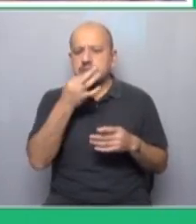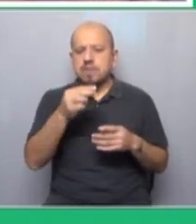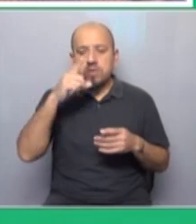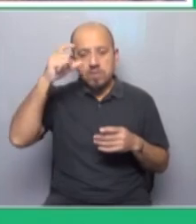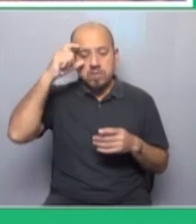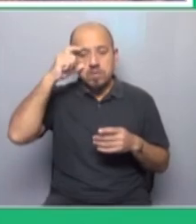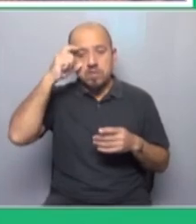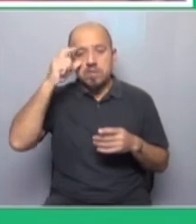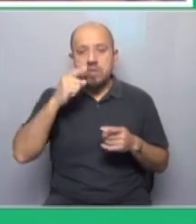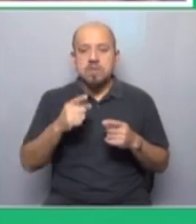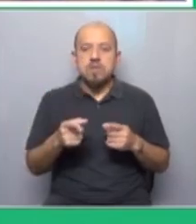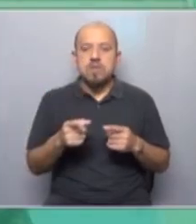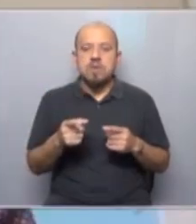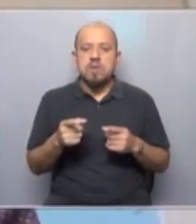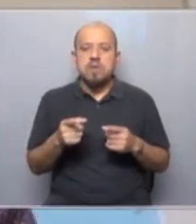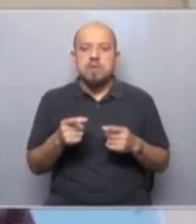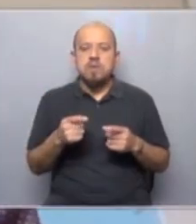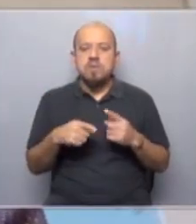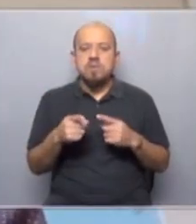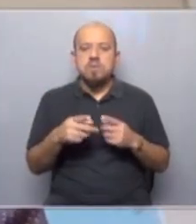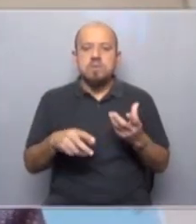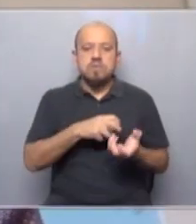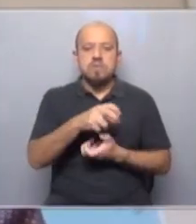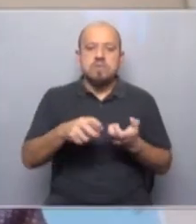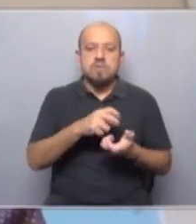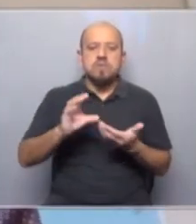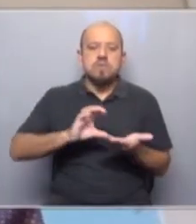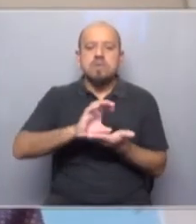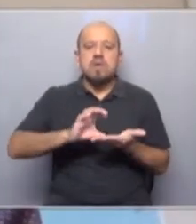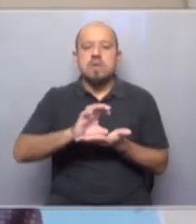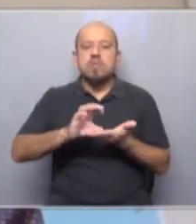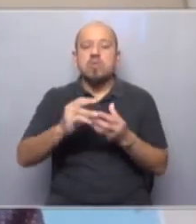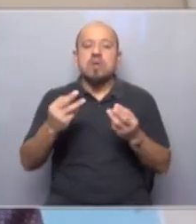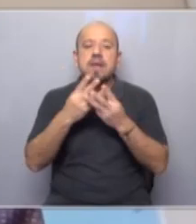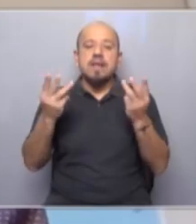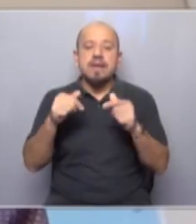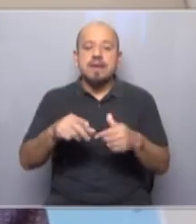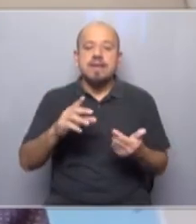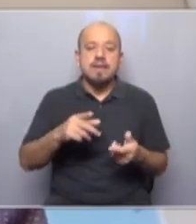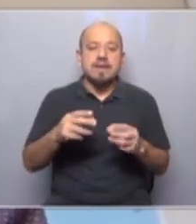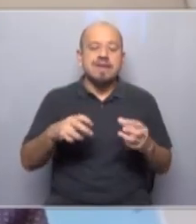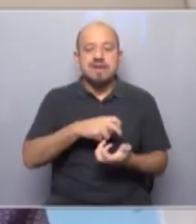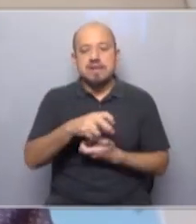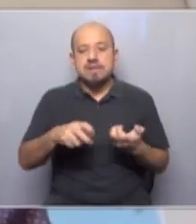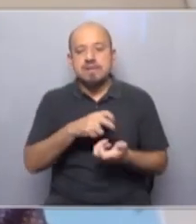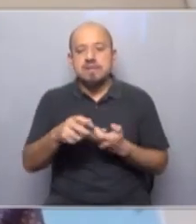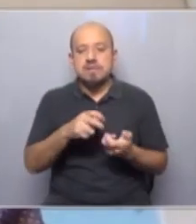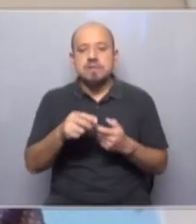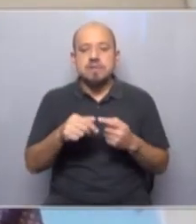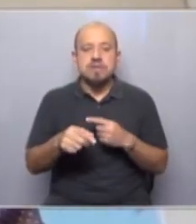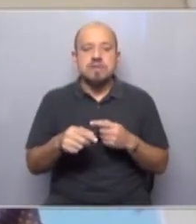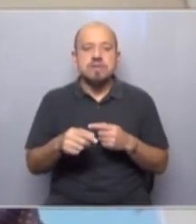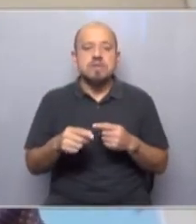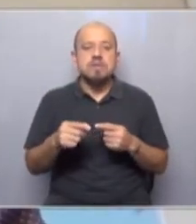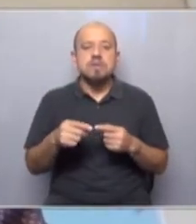también se marca dentro todo esto se marca dentro de la crisis del capitalismo global y mencioné que la crisis económica y estructural y estamos a